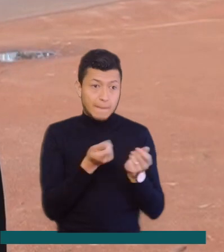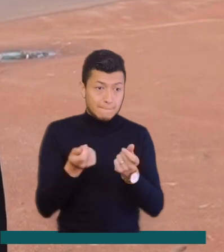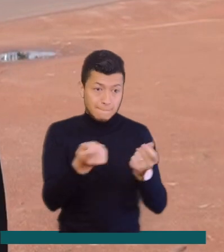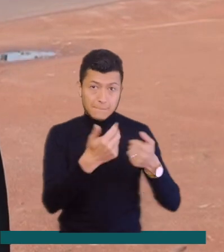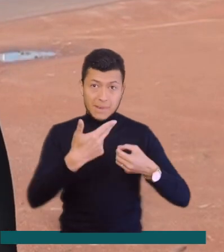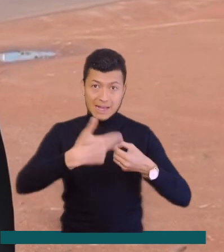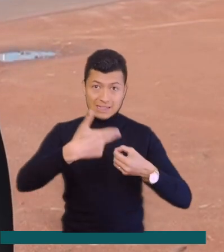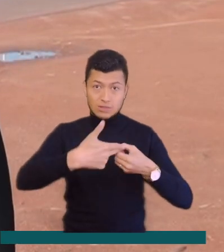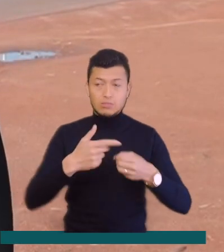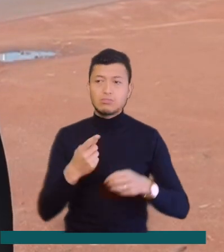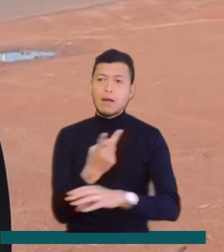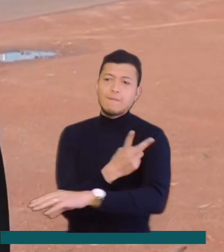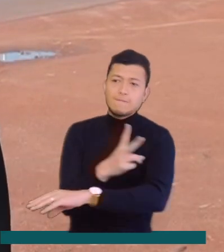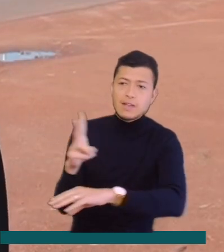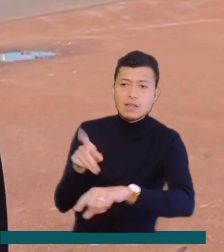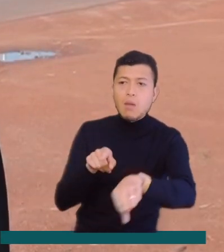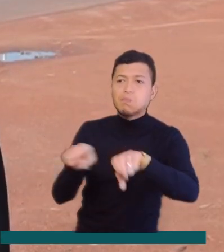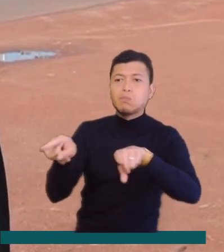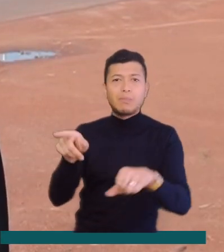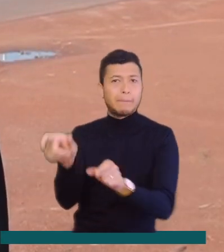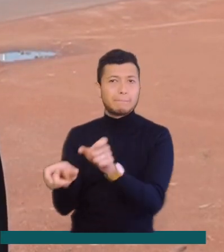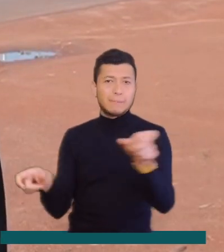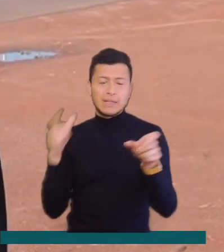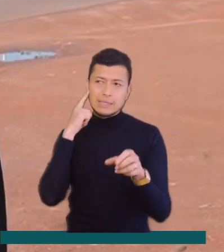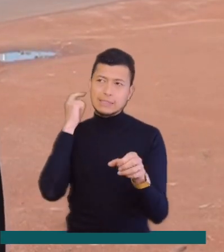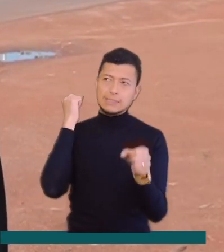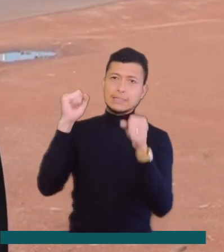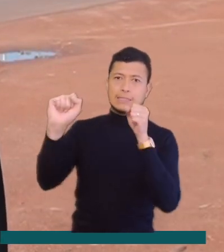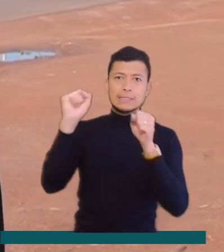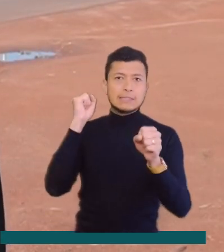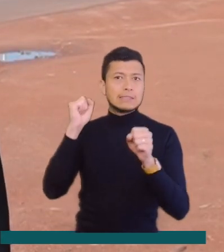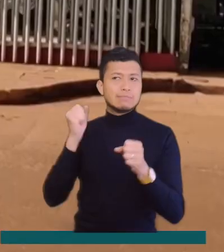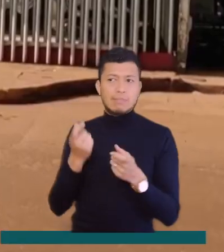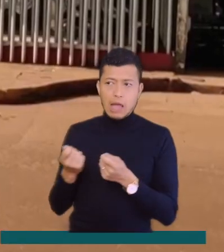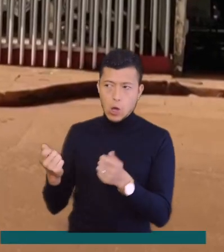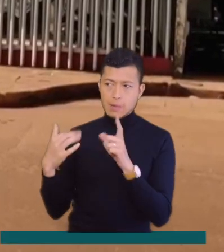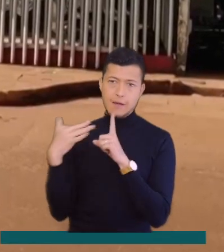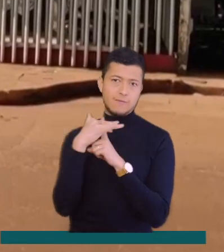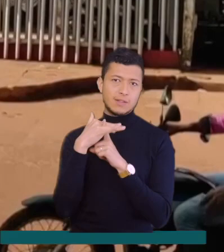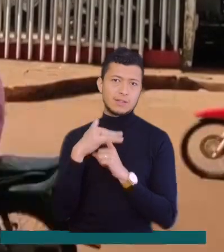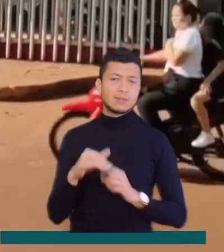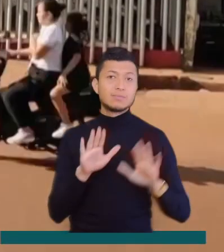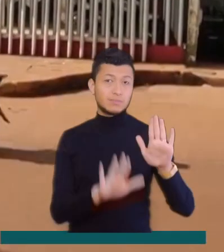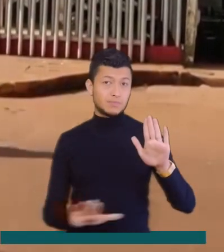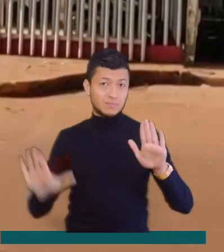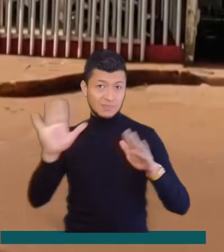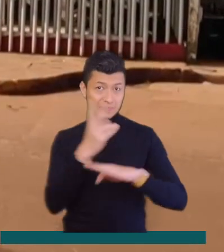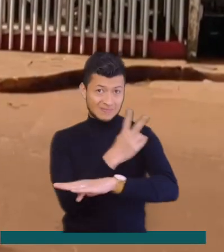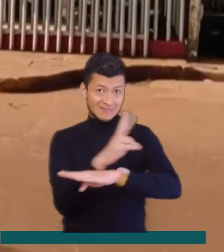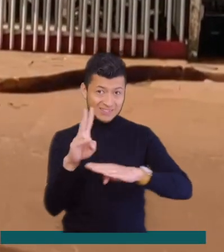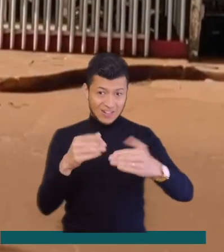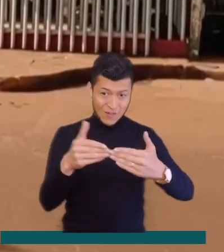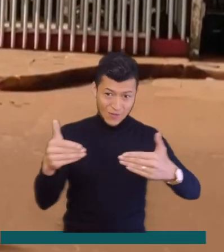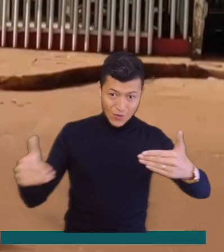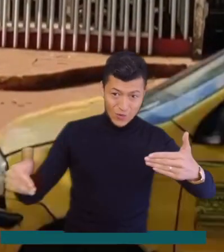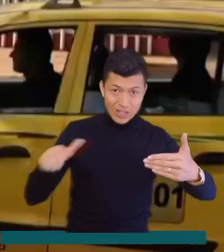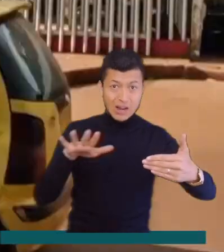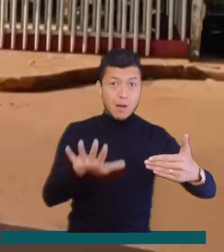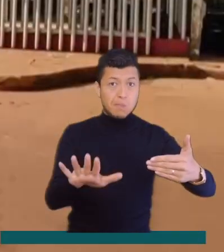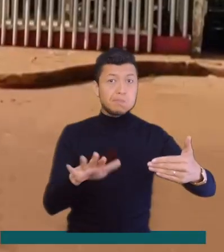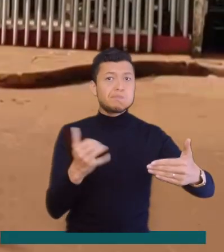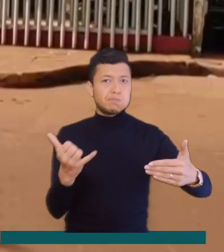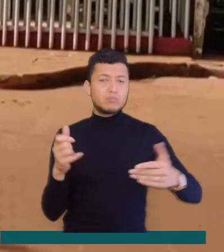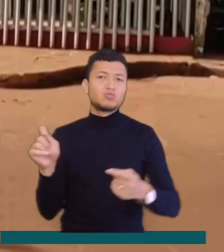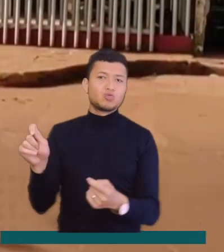precio de la gasolina, muchos vichadenses temen que esta decisión afecte su economía. El departamento de Elvichada, por ser territorio fronterizo,